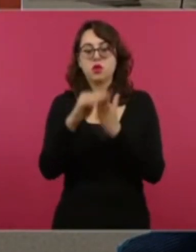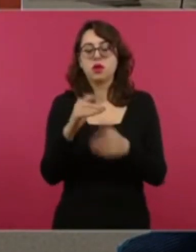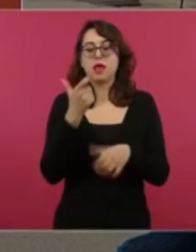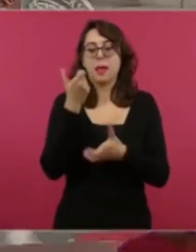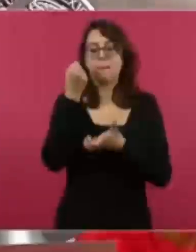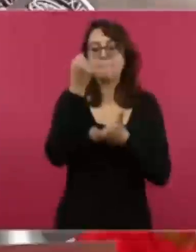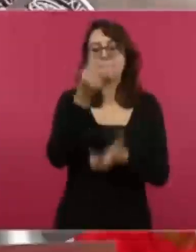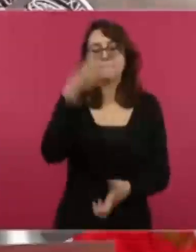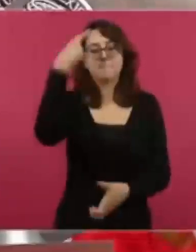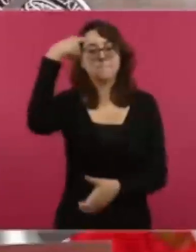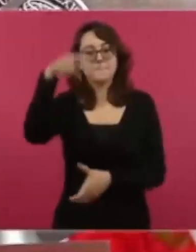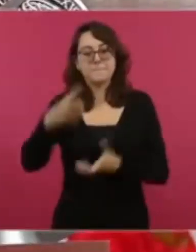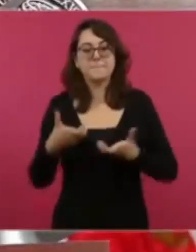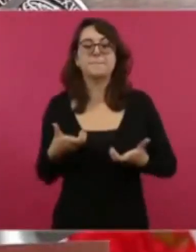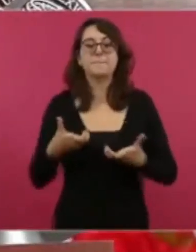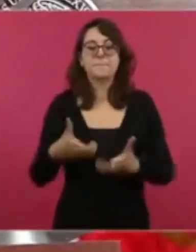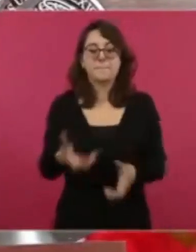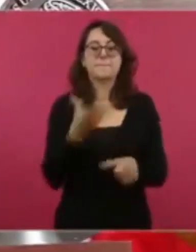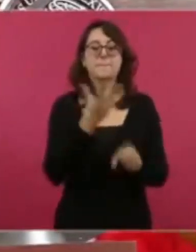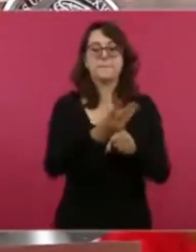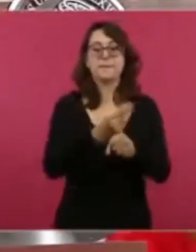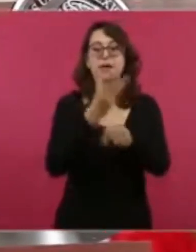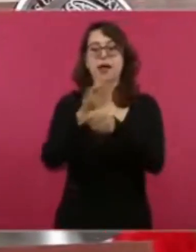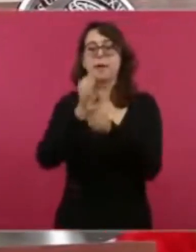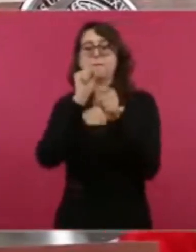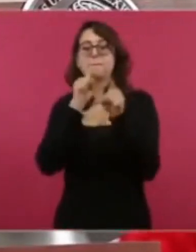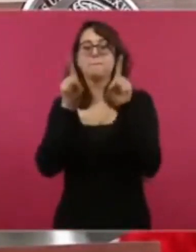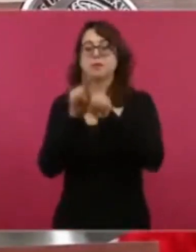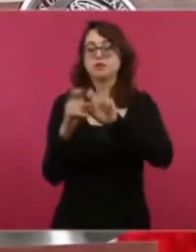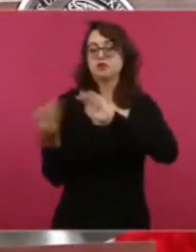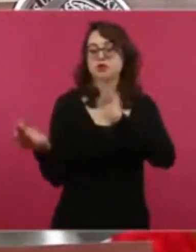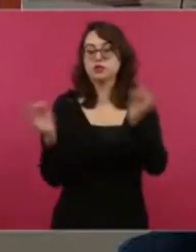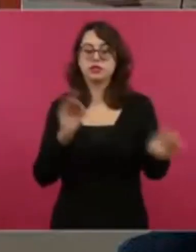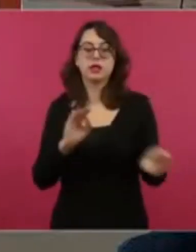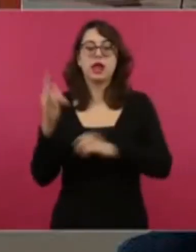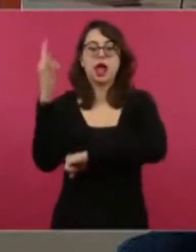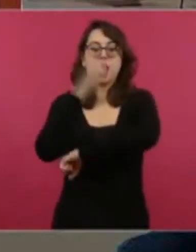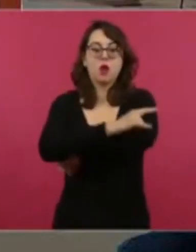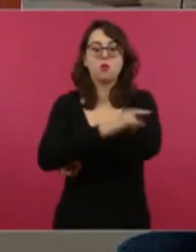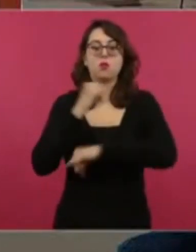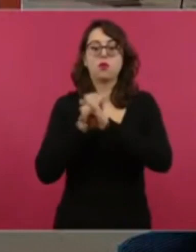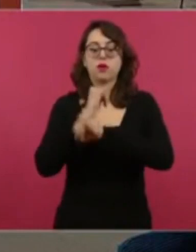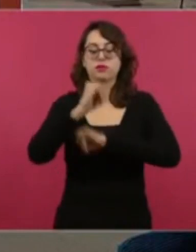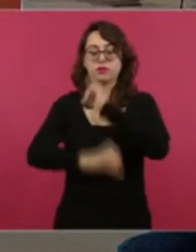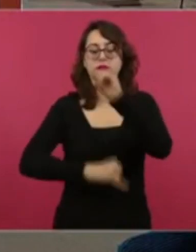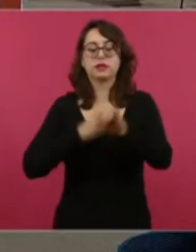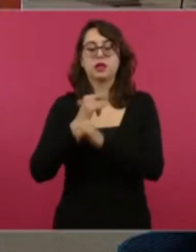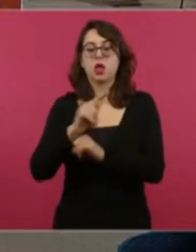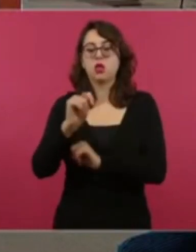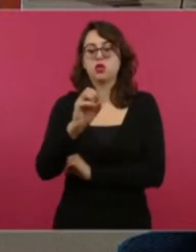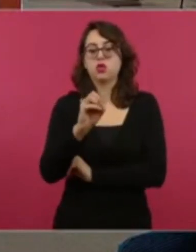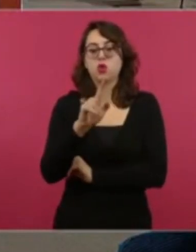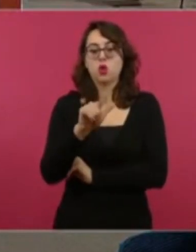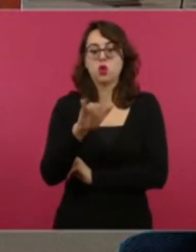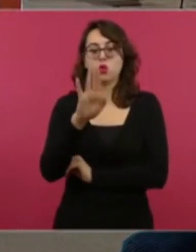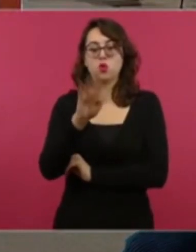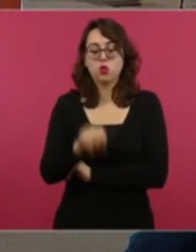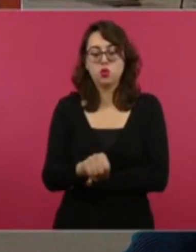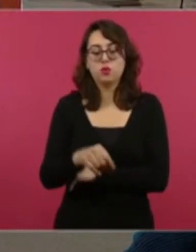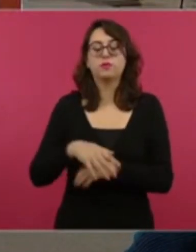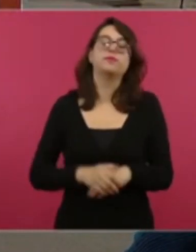Felipe Carrillo Puerto, en comunidades aledañas del nuevo aeropuerto internacional que ha platicado el general Vallejo, 19